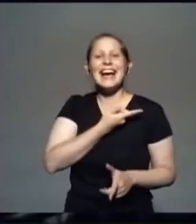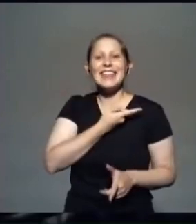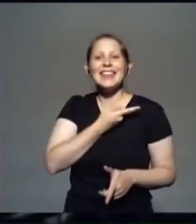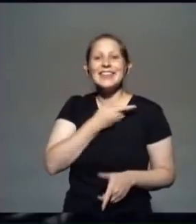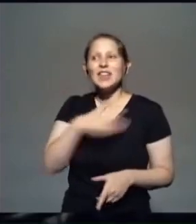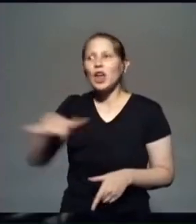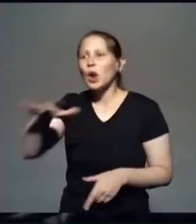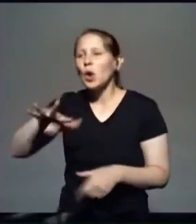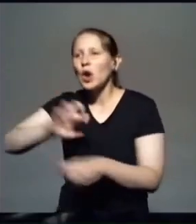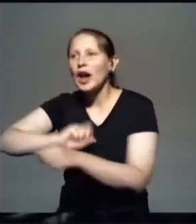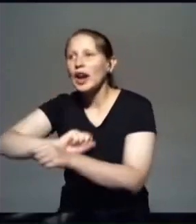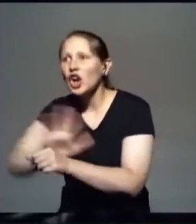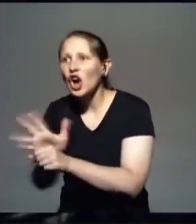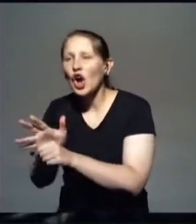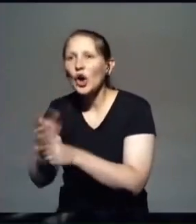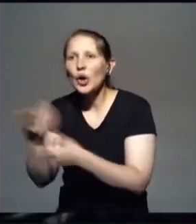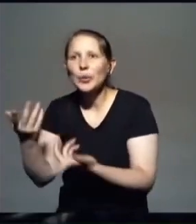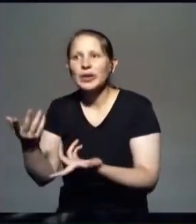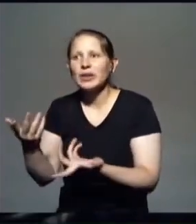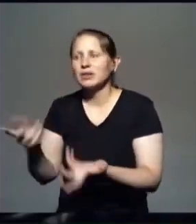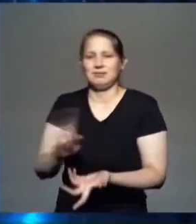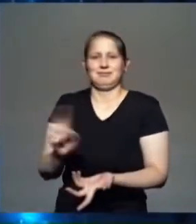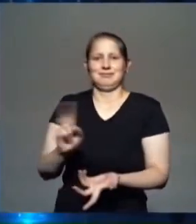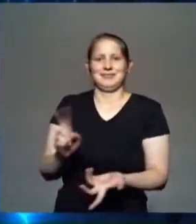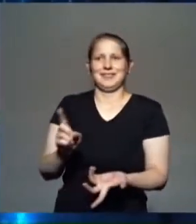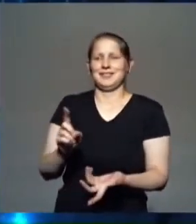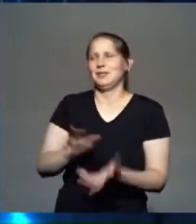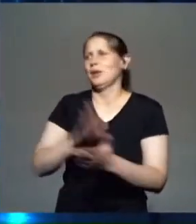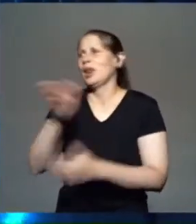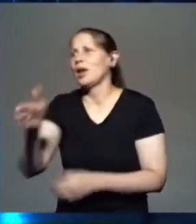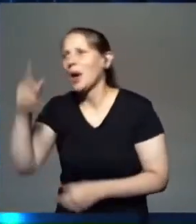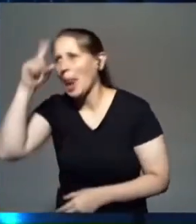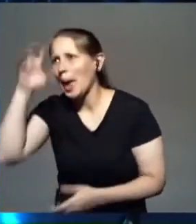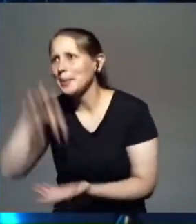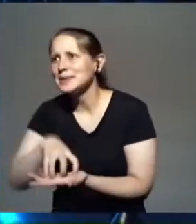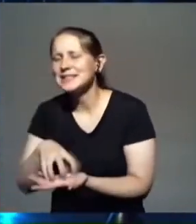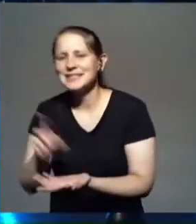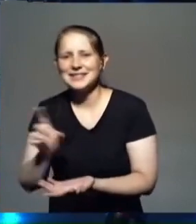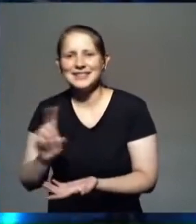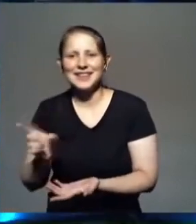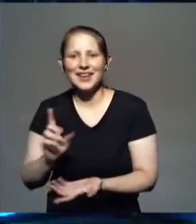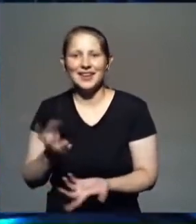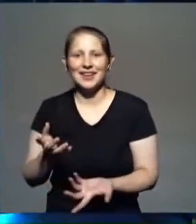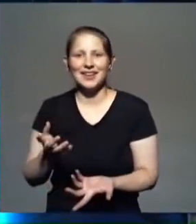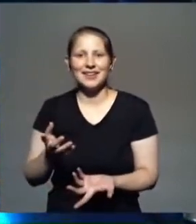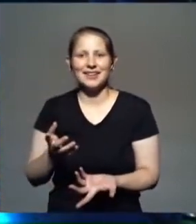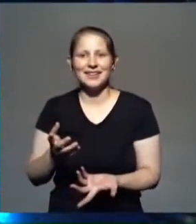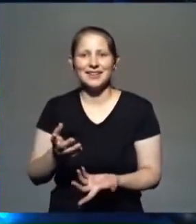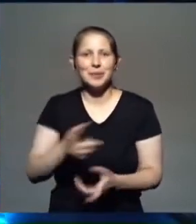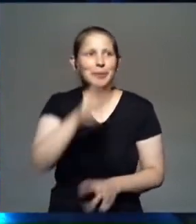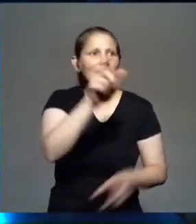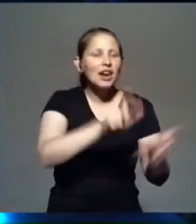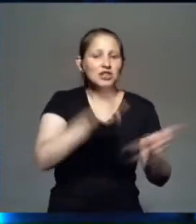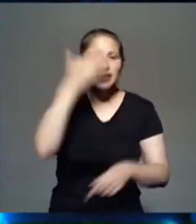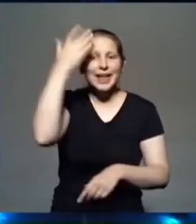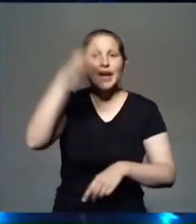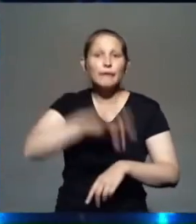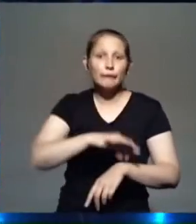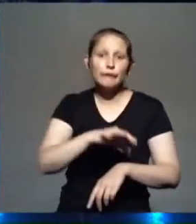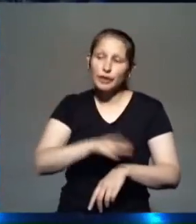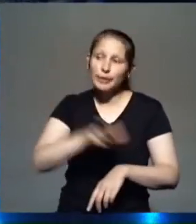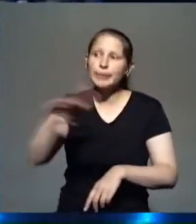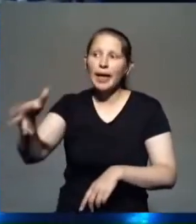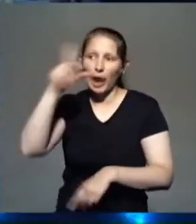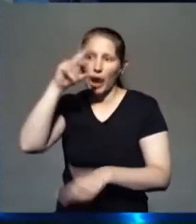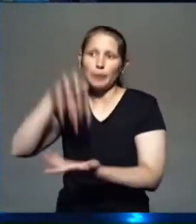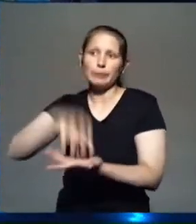Festejemos ahí el cumpleaños del nene. No, el que va al hospital es el que está enfermo. El que viene a la iglesia es porque